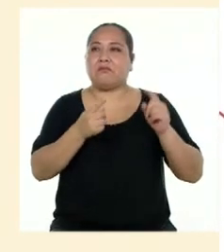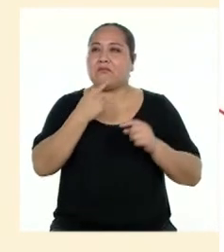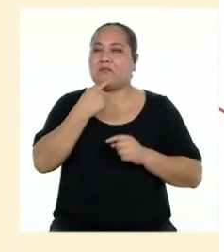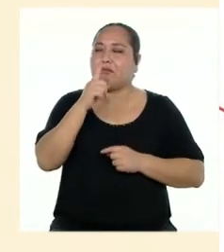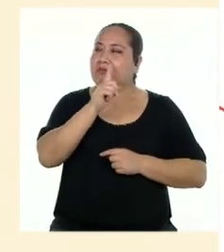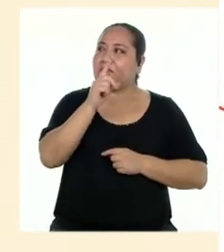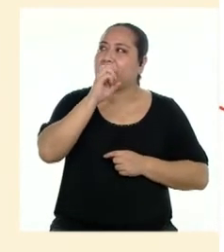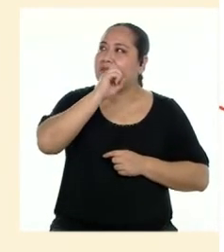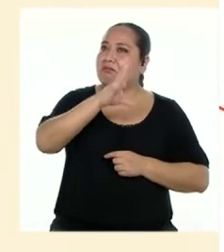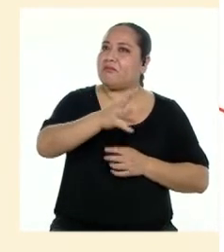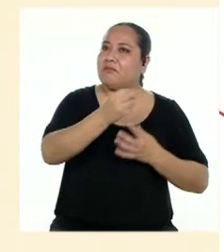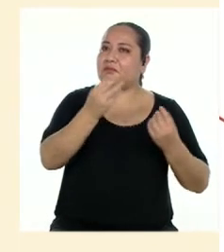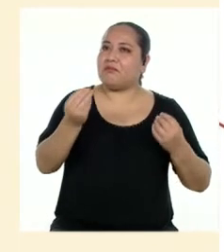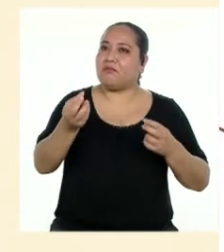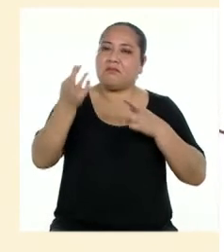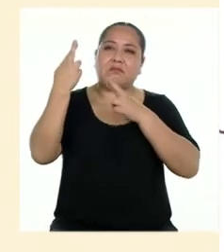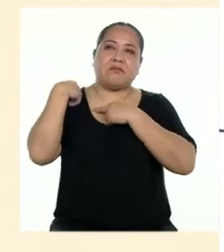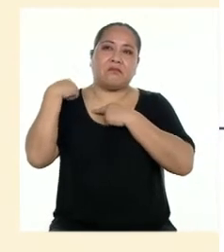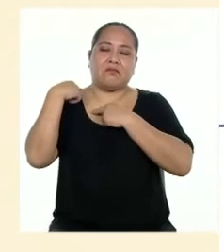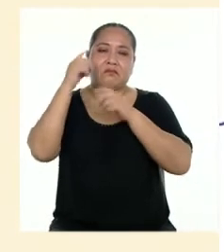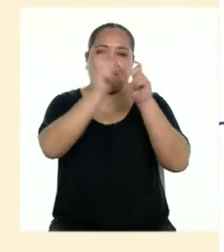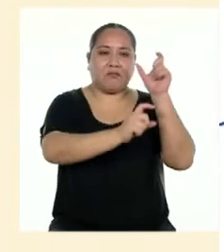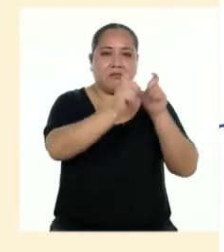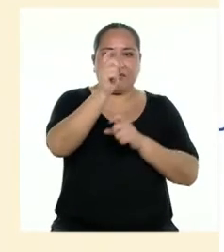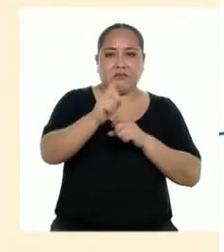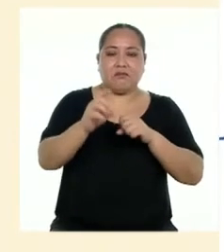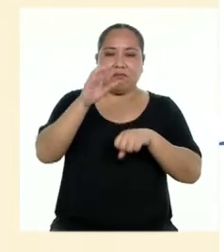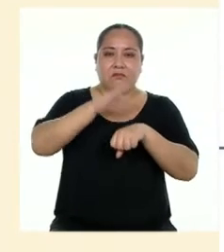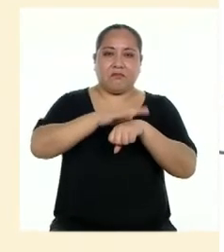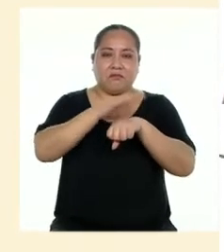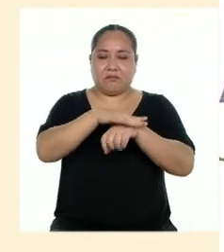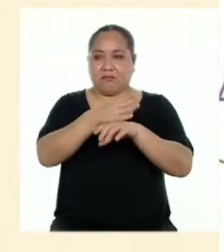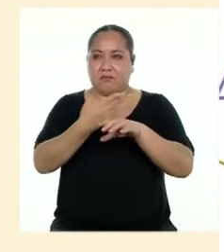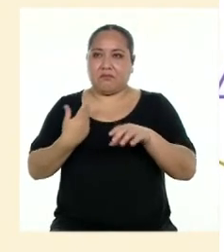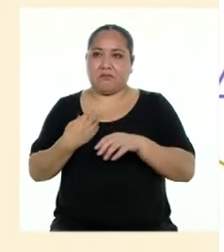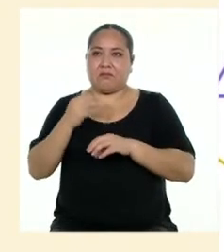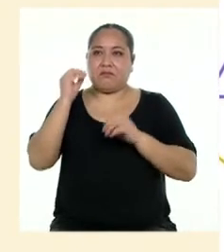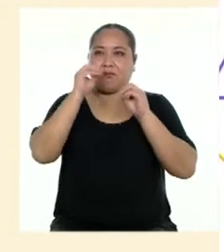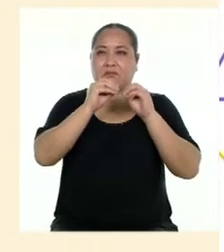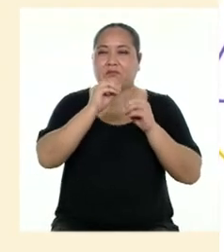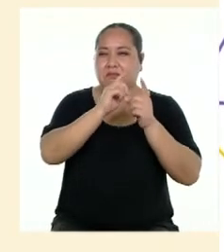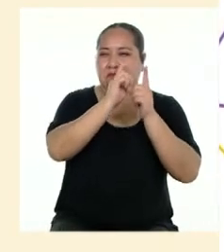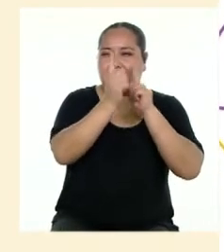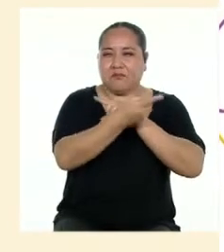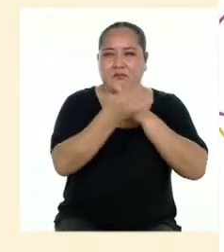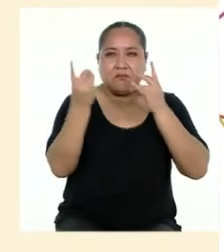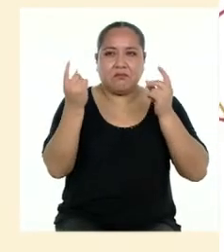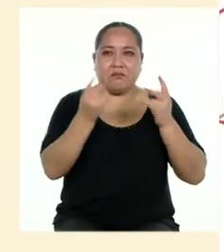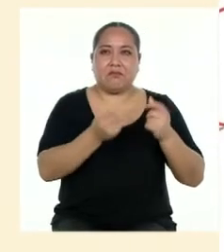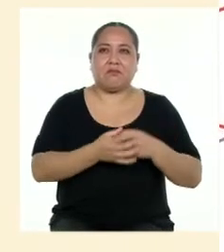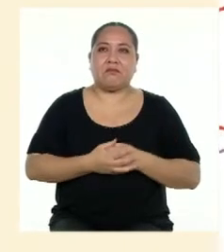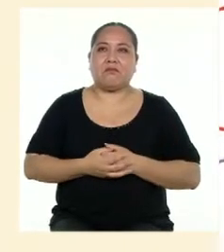no menciona mucho sobre el rol de la ciudadanía en la prevención, ¿no? Voy a proponer un cambio rápido.